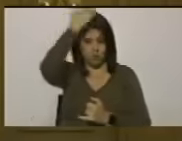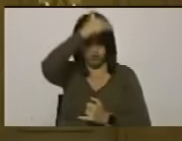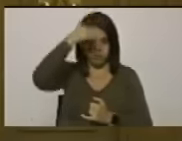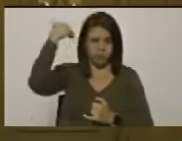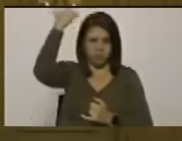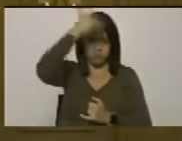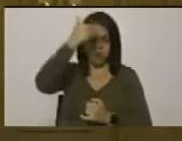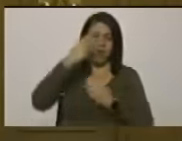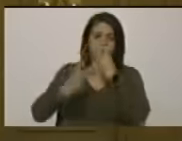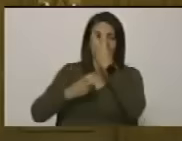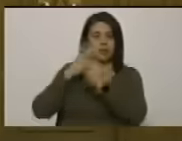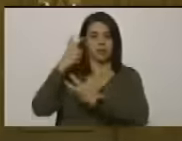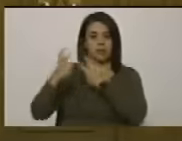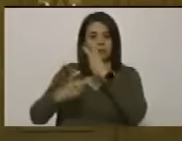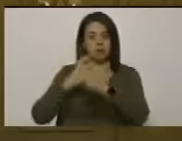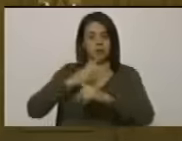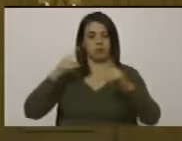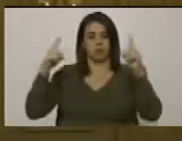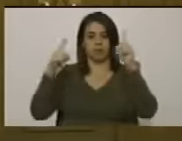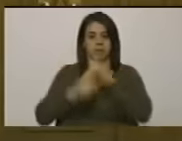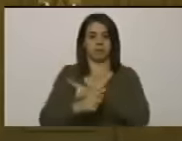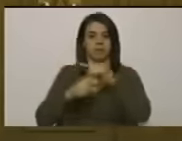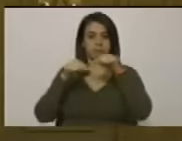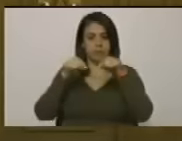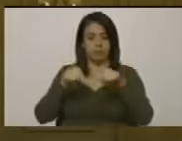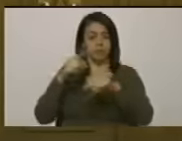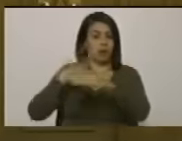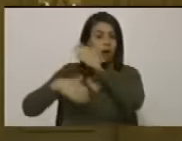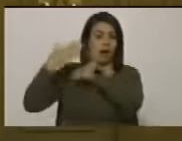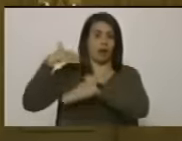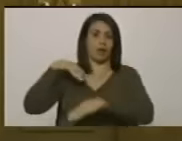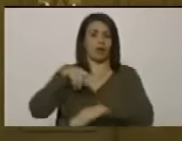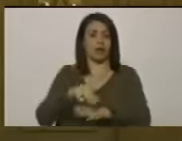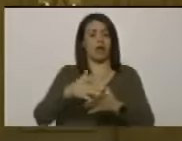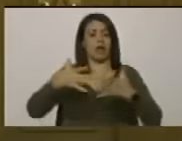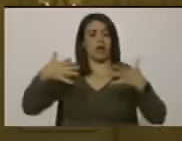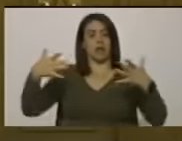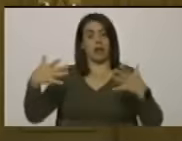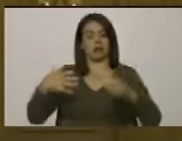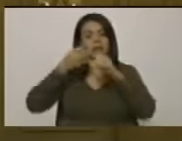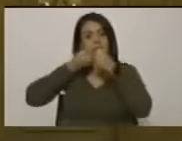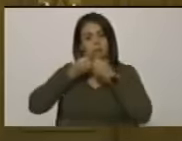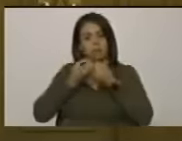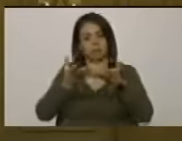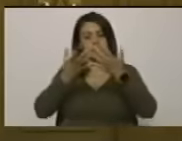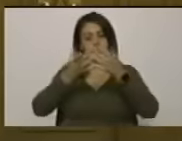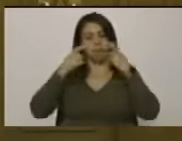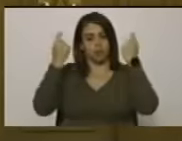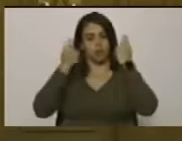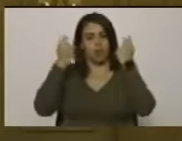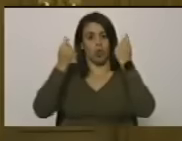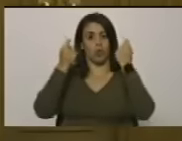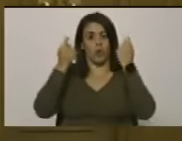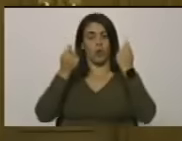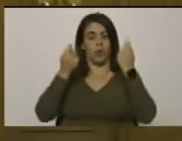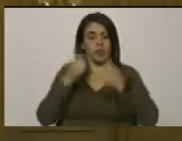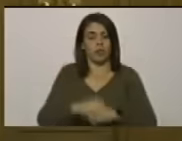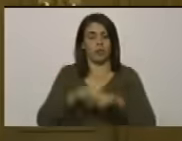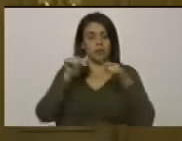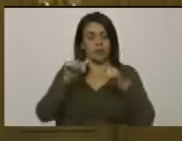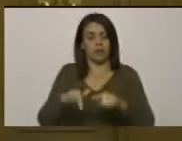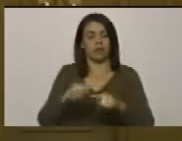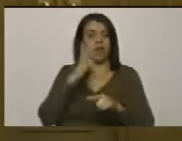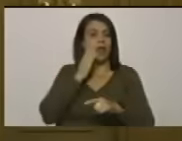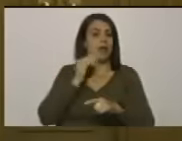en aquel entonces en una gran difusora promotora de esa